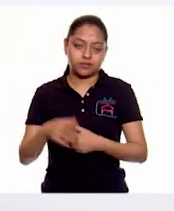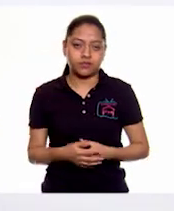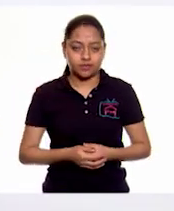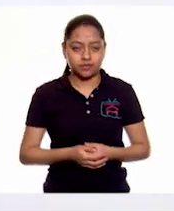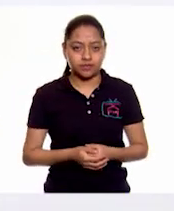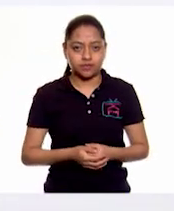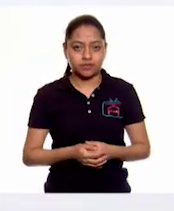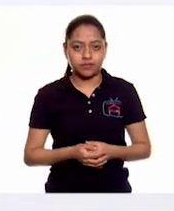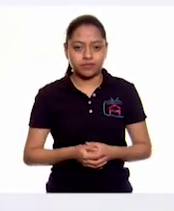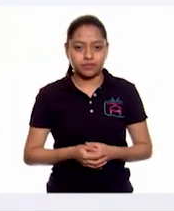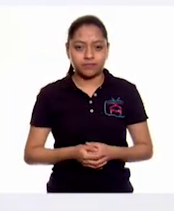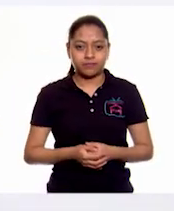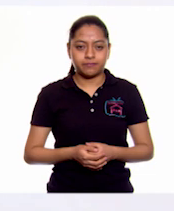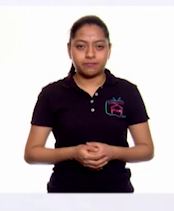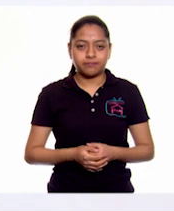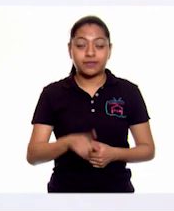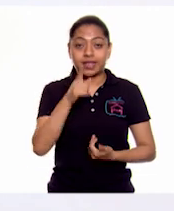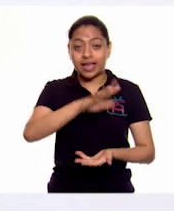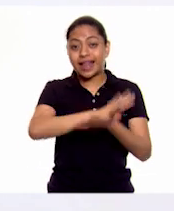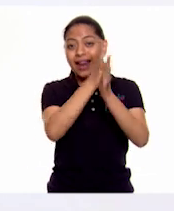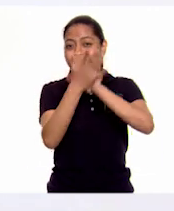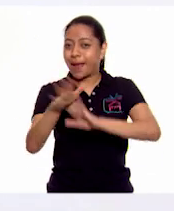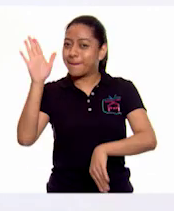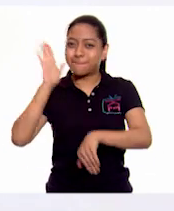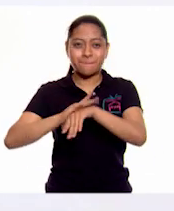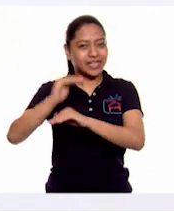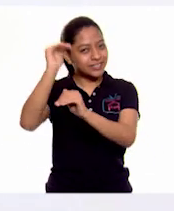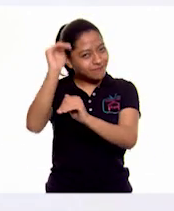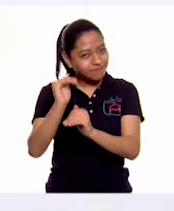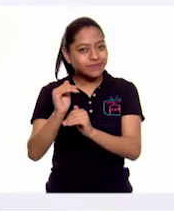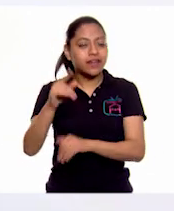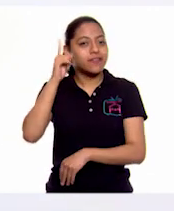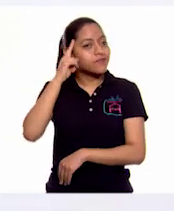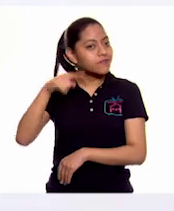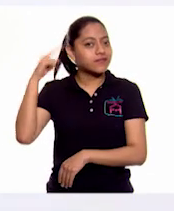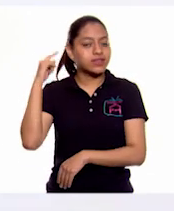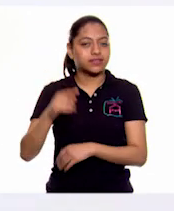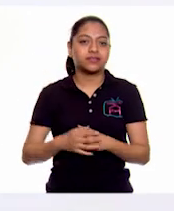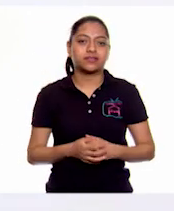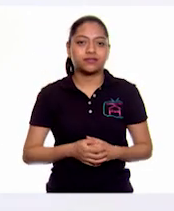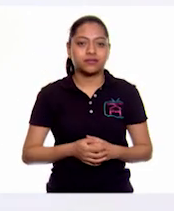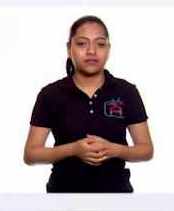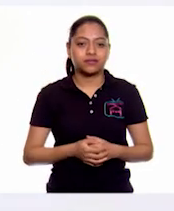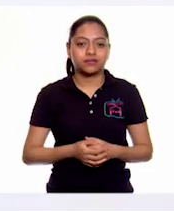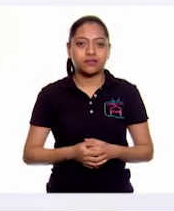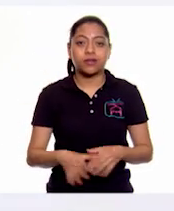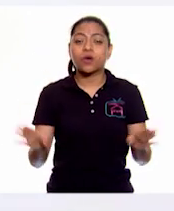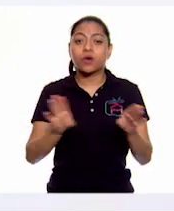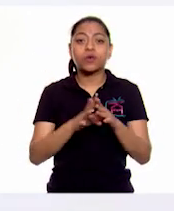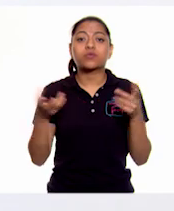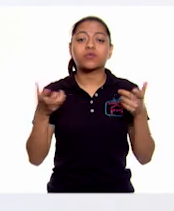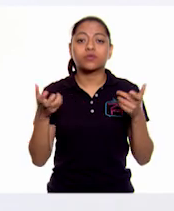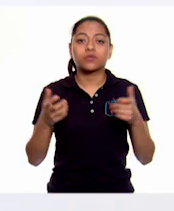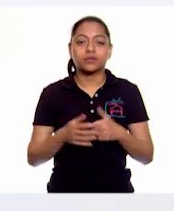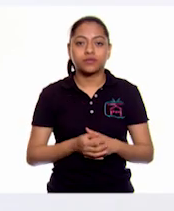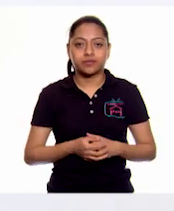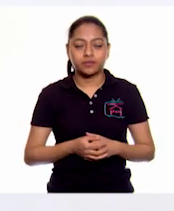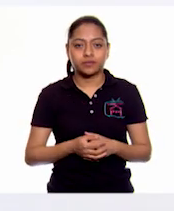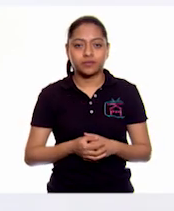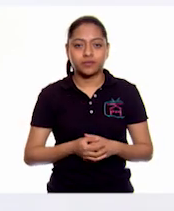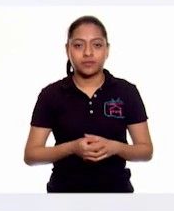Pero esto lo podemos... Simplificar. Simplificar. A ver, ¿cómo se les ocurre? A ver,